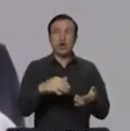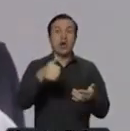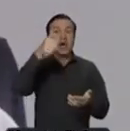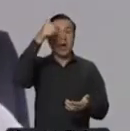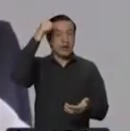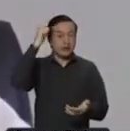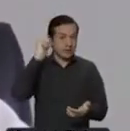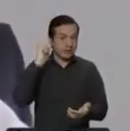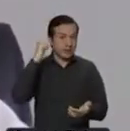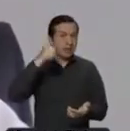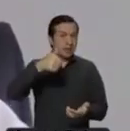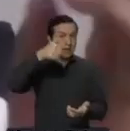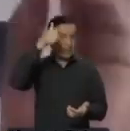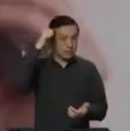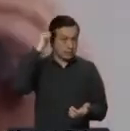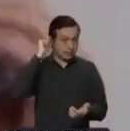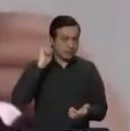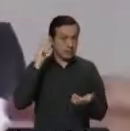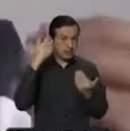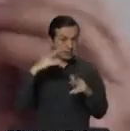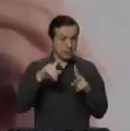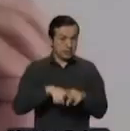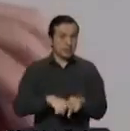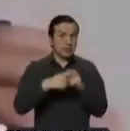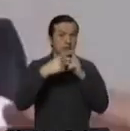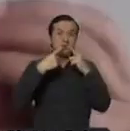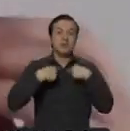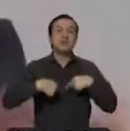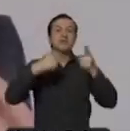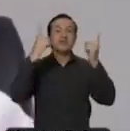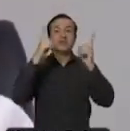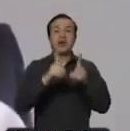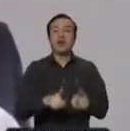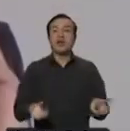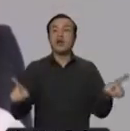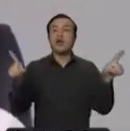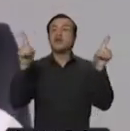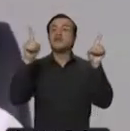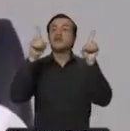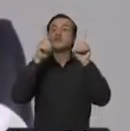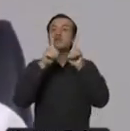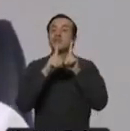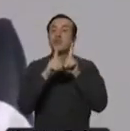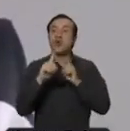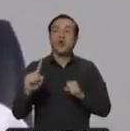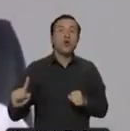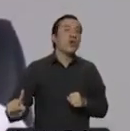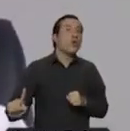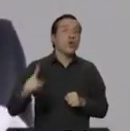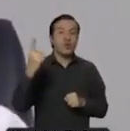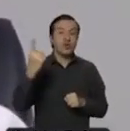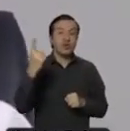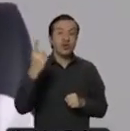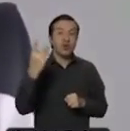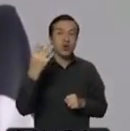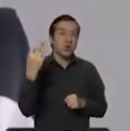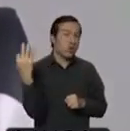ayer empezamos a publicar la base de datos solamente con los resultados